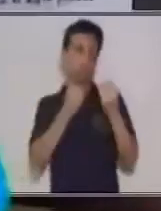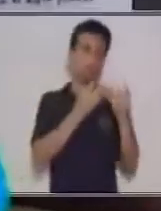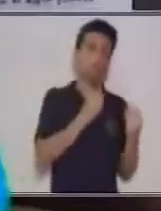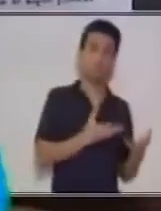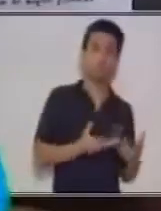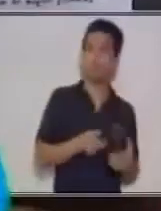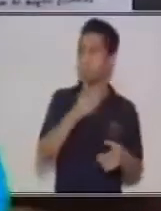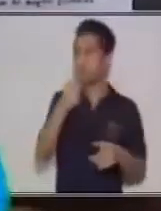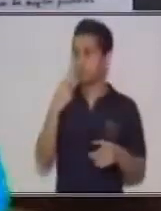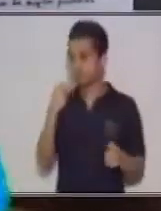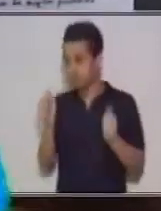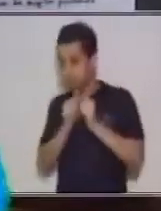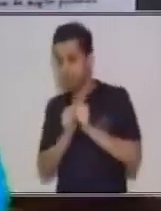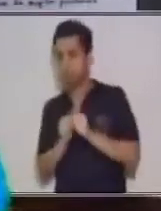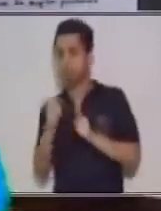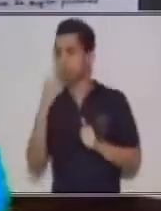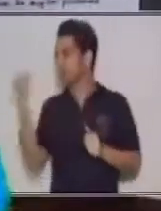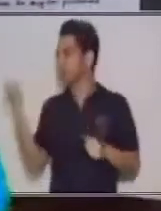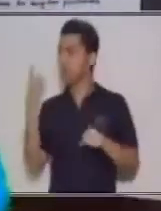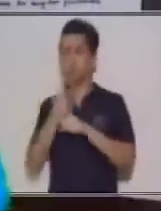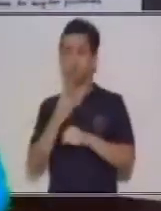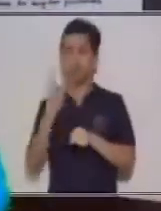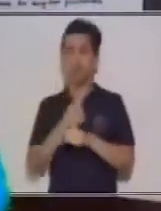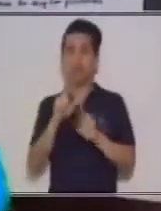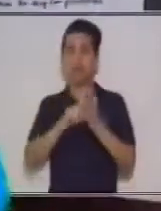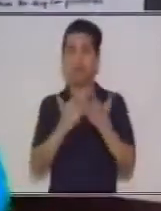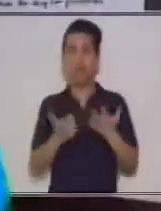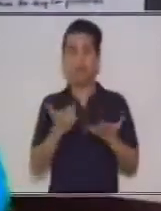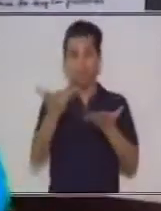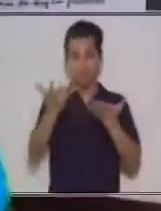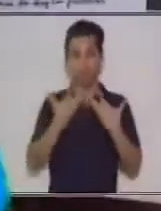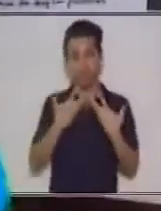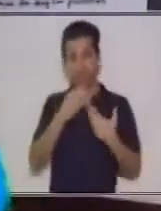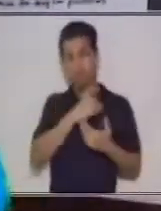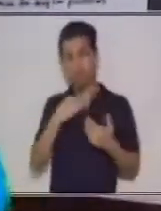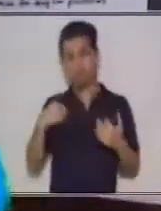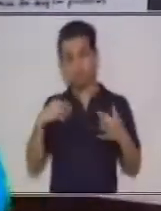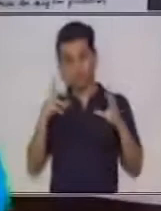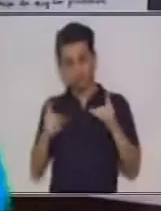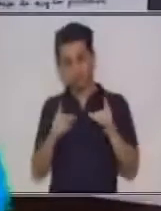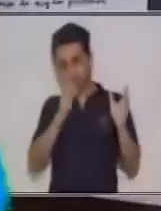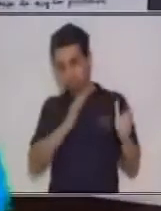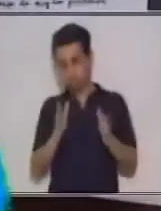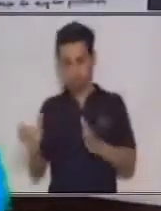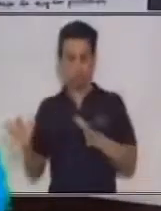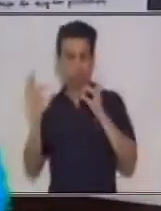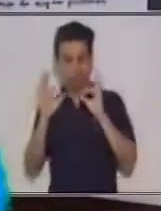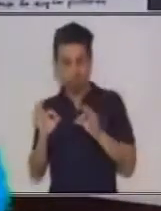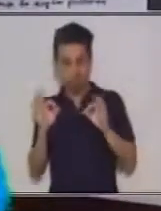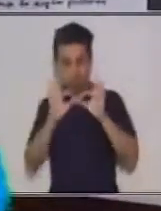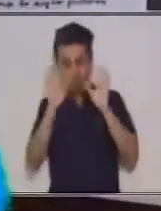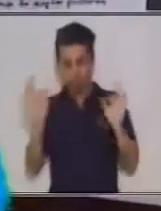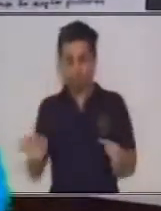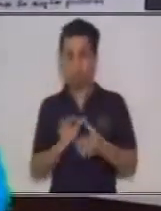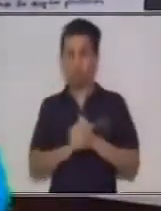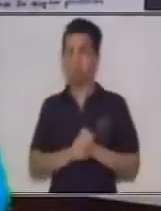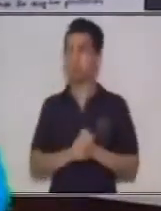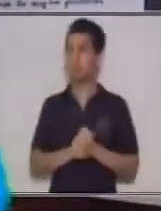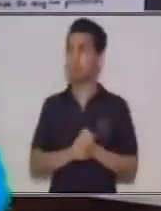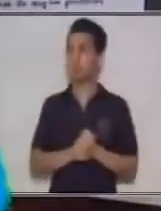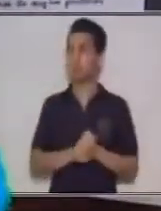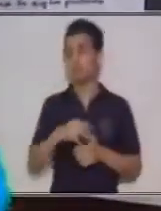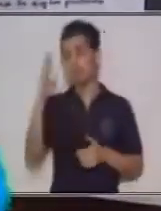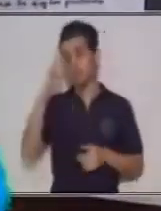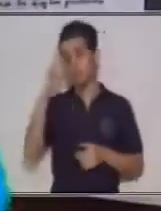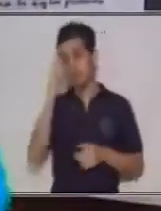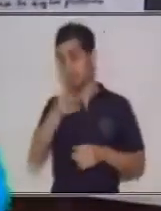trabajando esta guía de autoaprendizaje y estás llevando a cabo tus procesos educativos de la mejor forma. Te